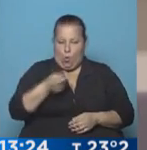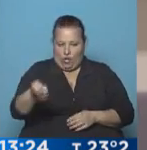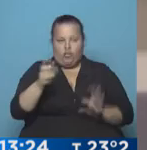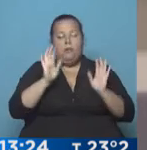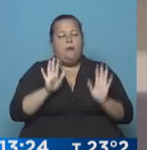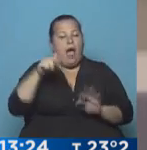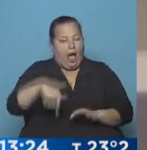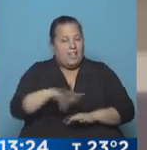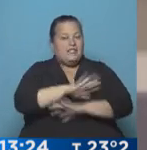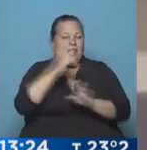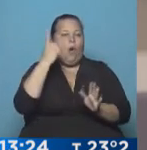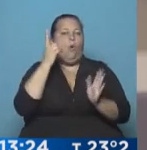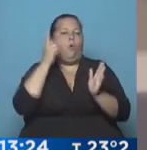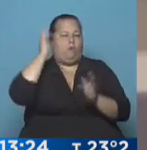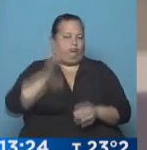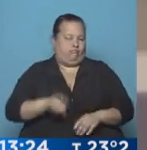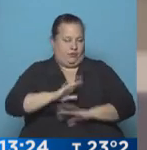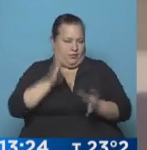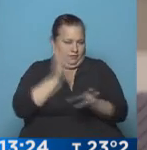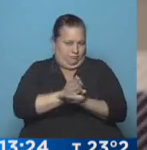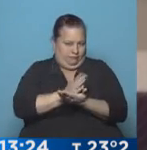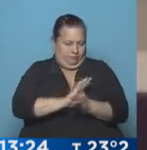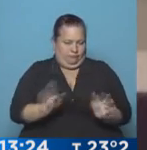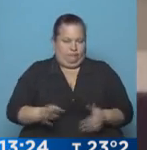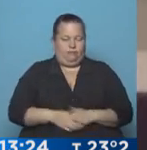Pero por ahora ya tenemos una primera sentencia firme.